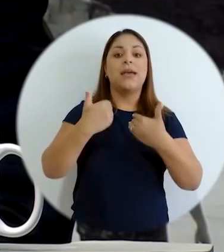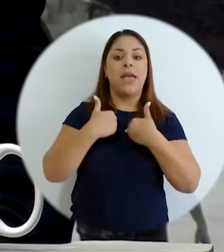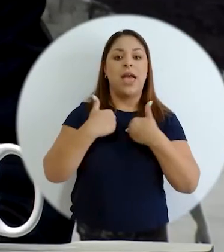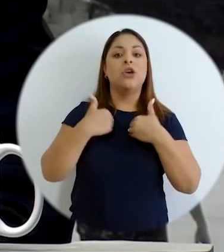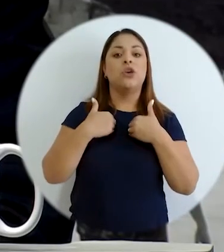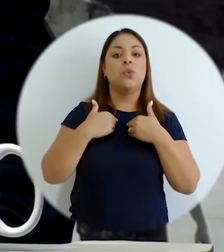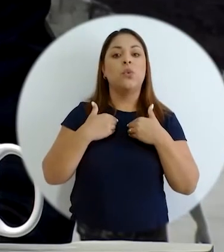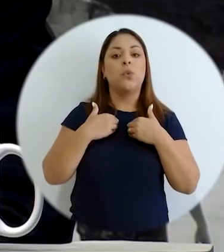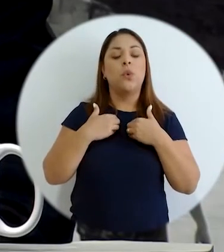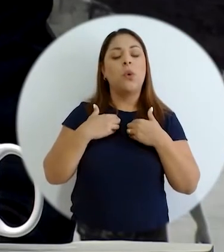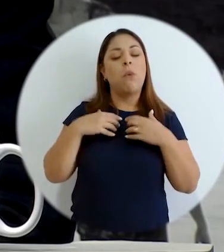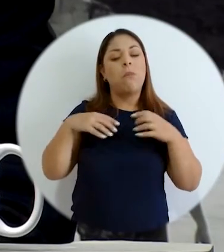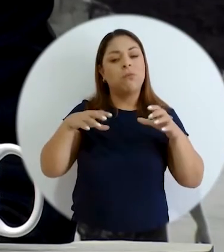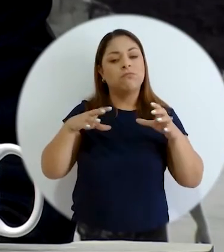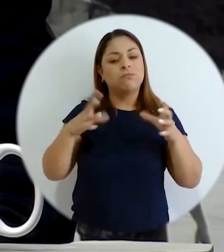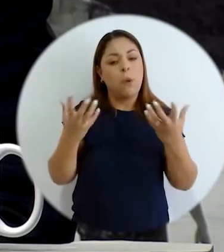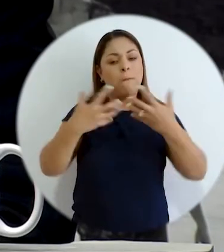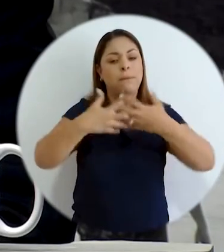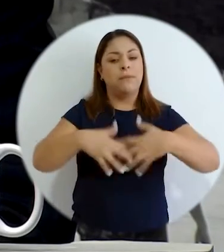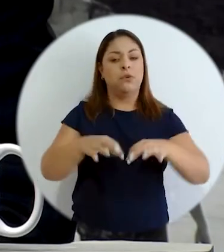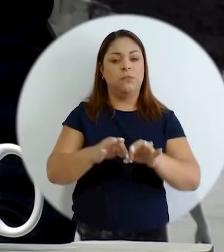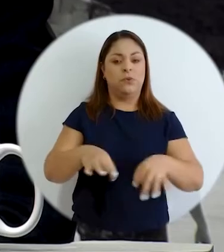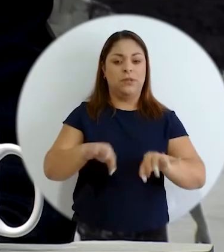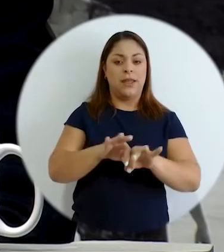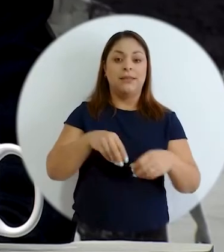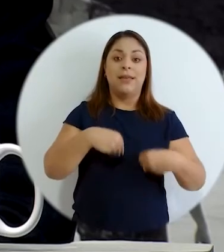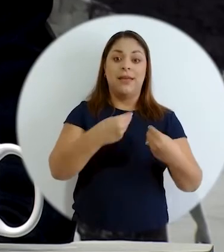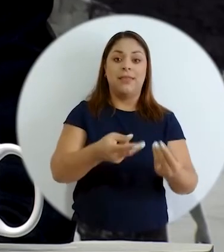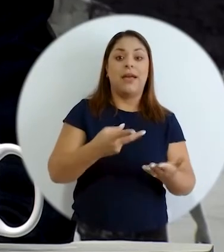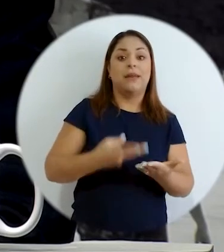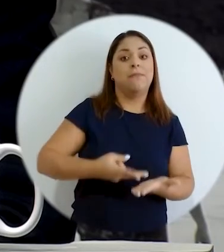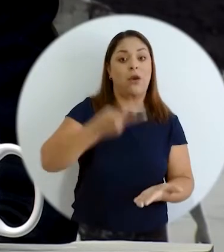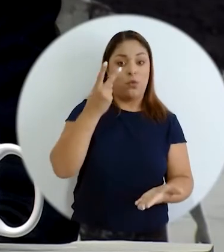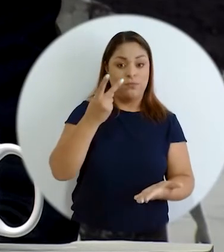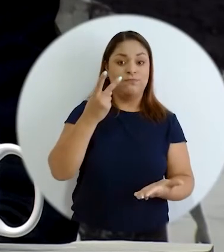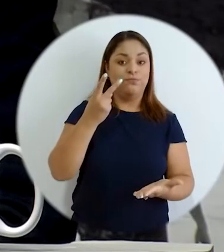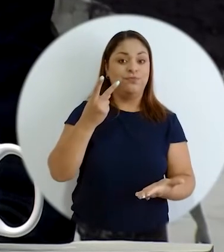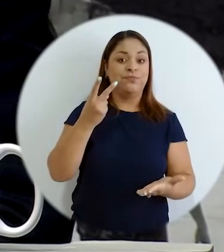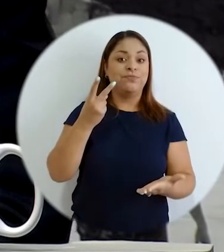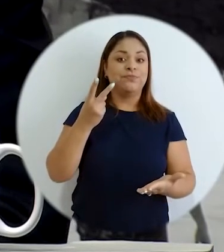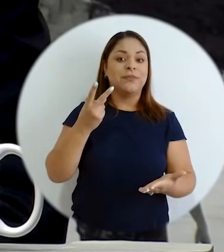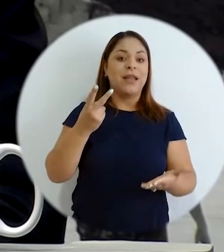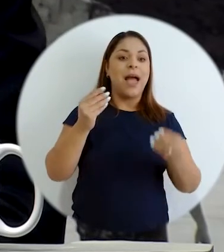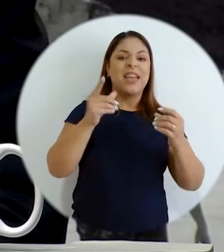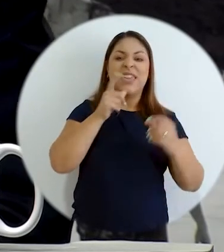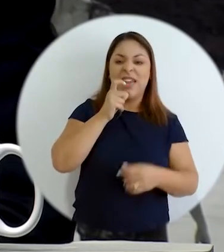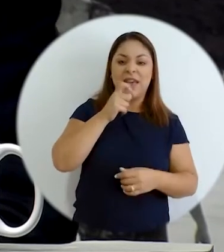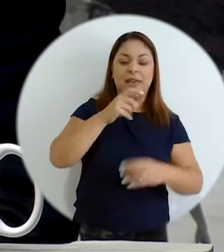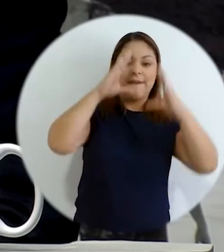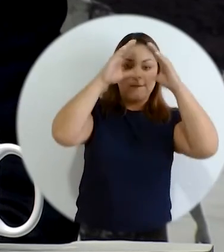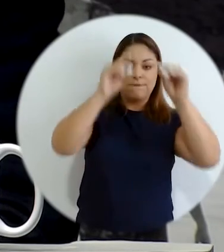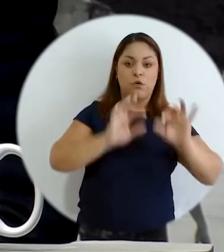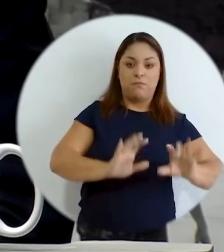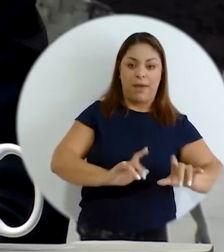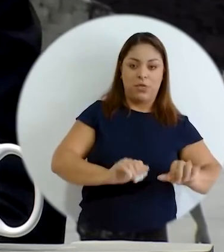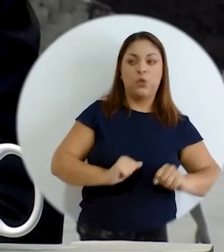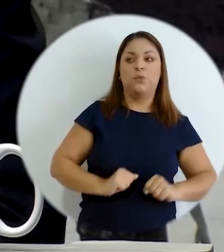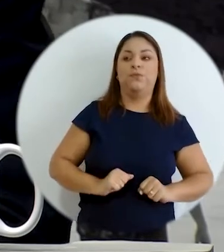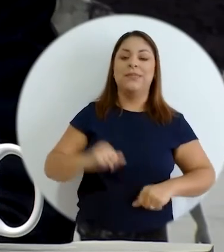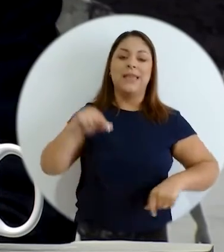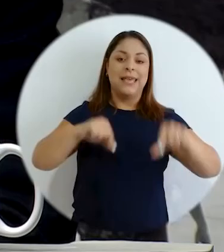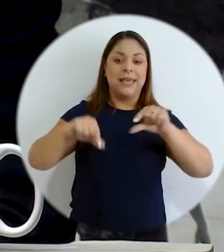complemento importante y ahí nosotros podemos generar un valor agregado del informático del